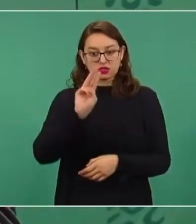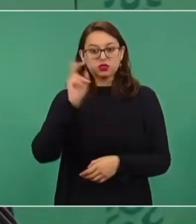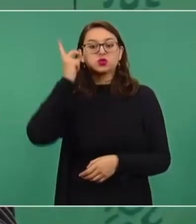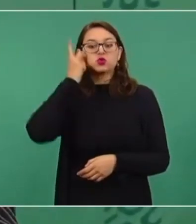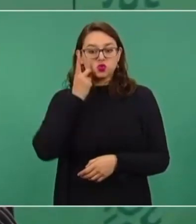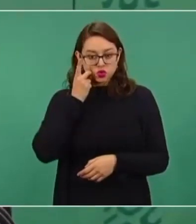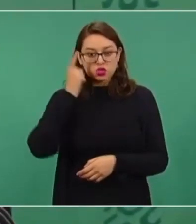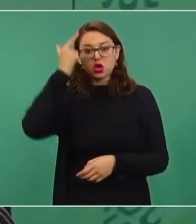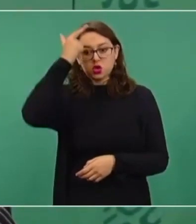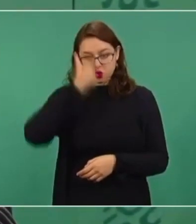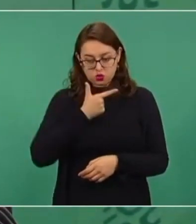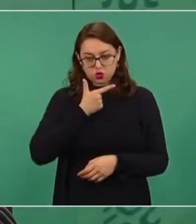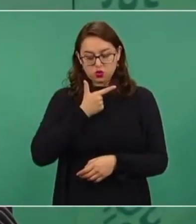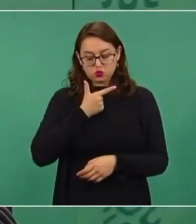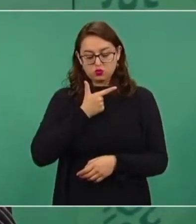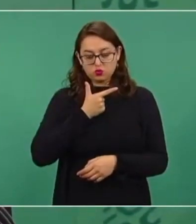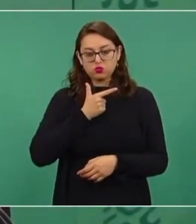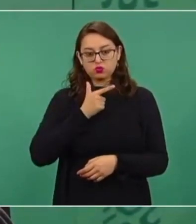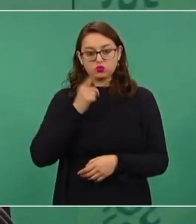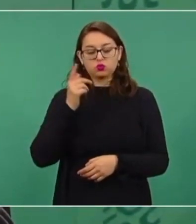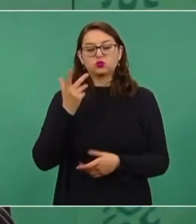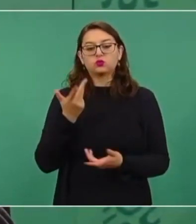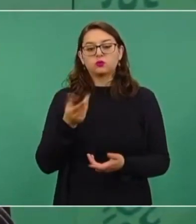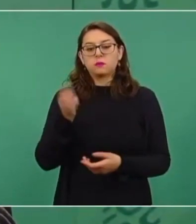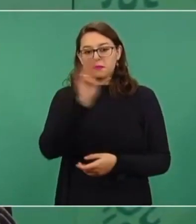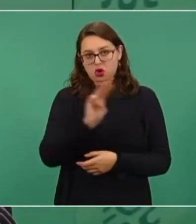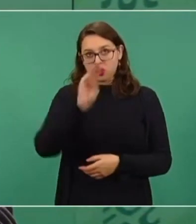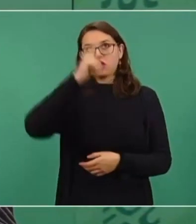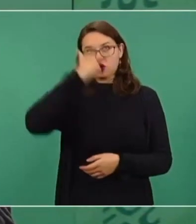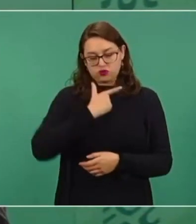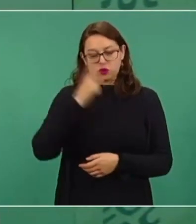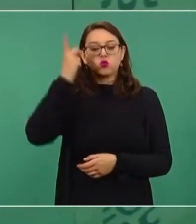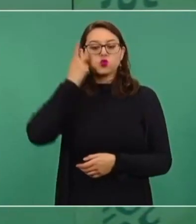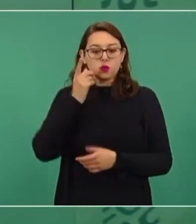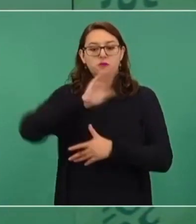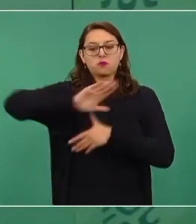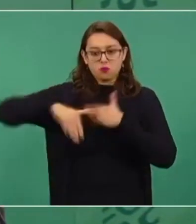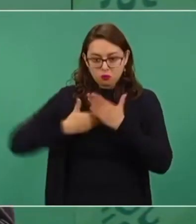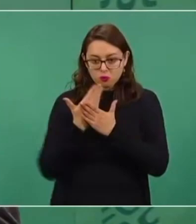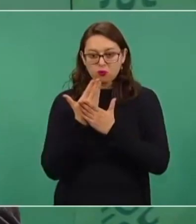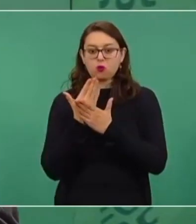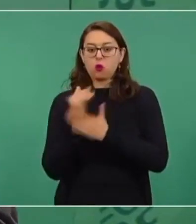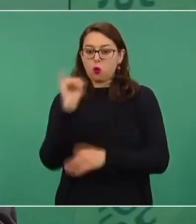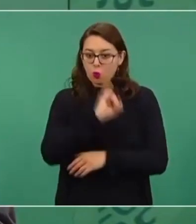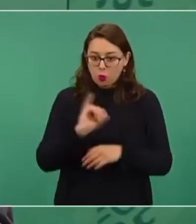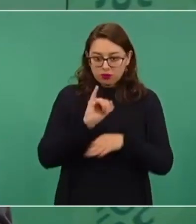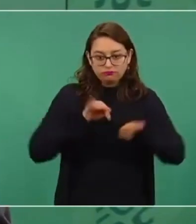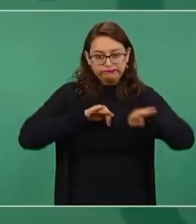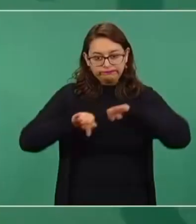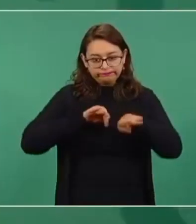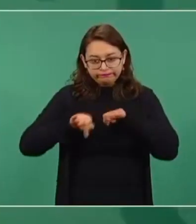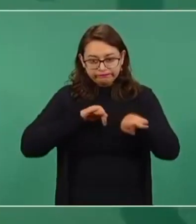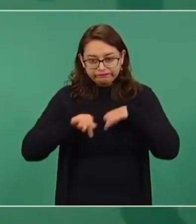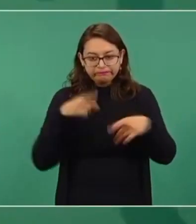duermo en Washington el miércoles, el jueves todo el día es trabajo